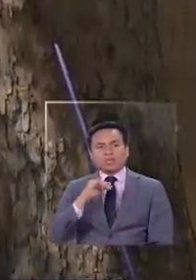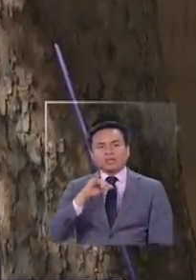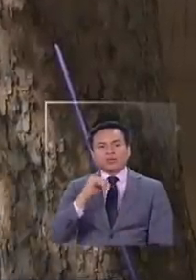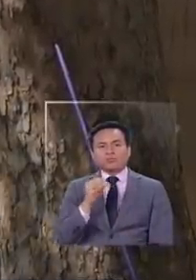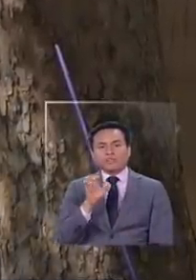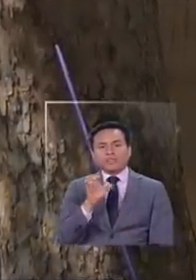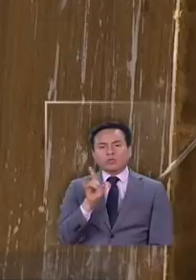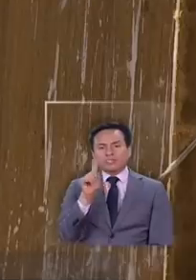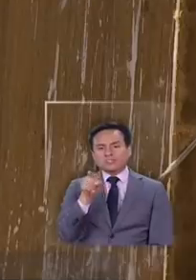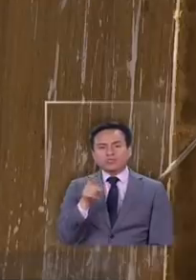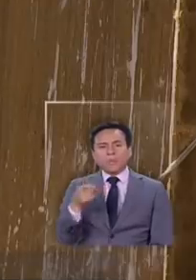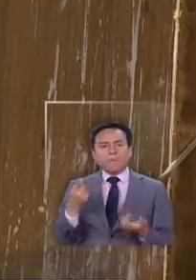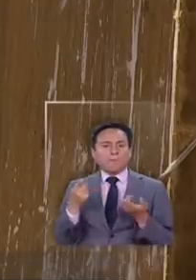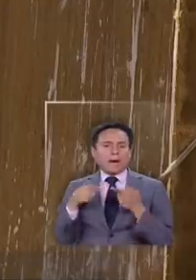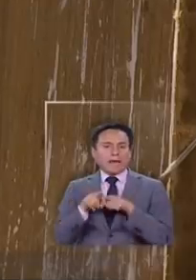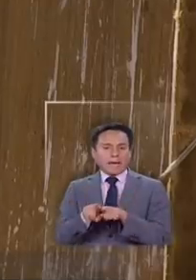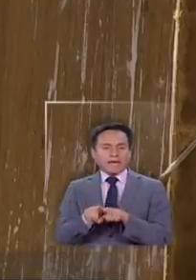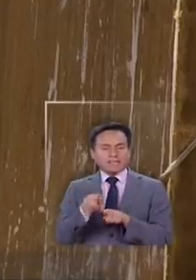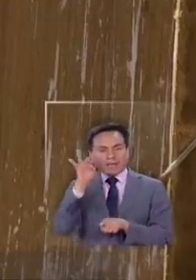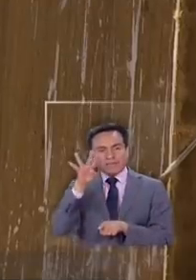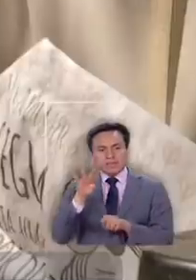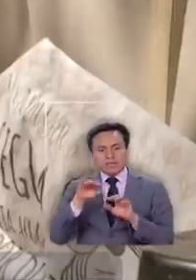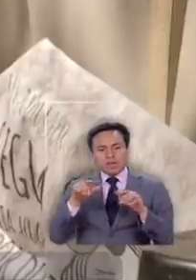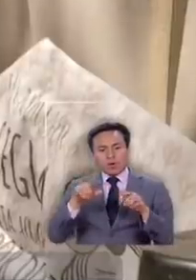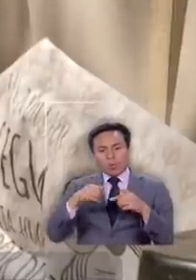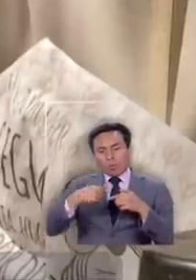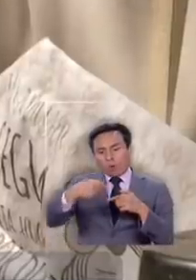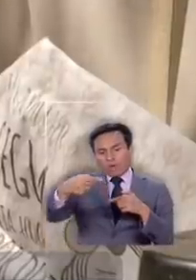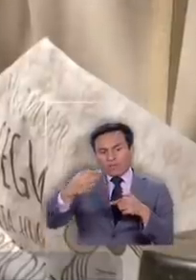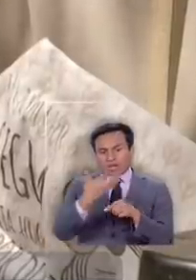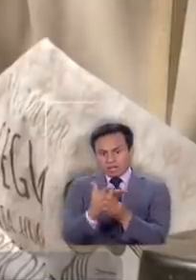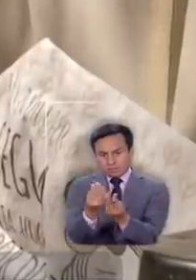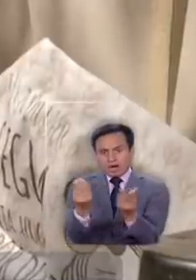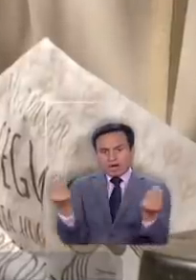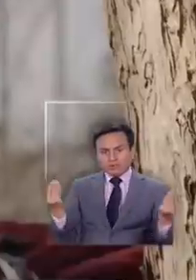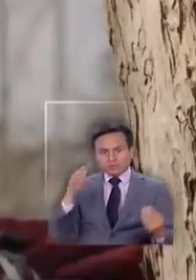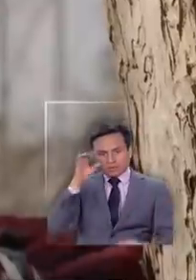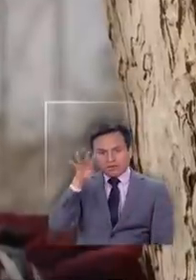y su pareja saben bien que por lo menos en su cuadra hay varios